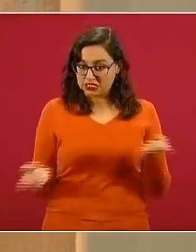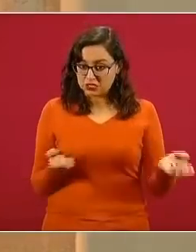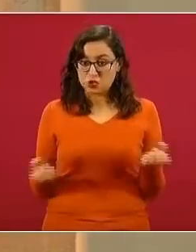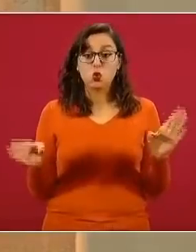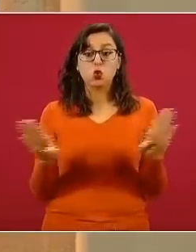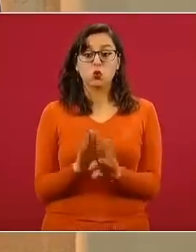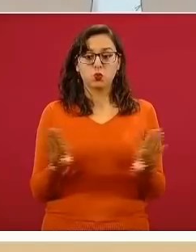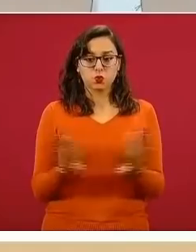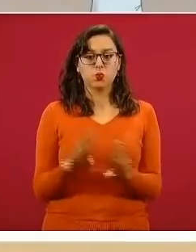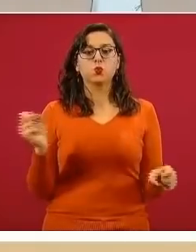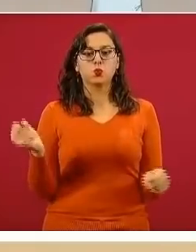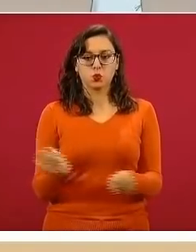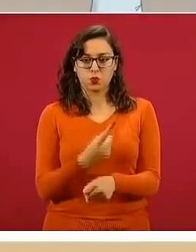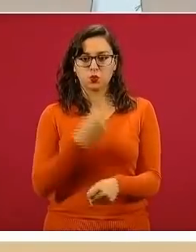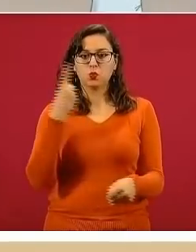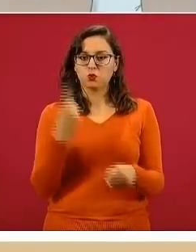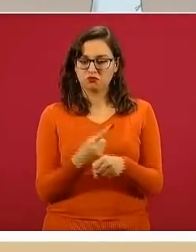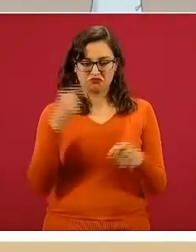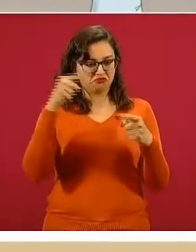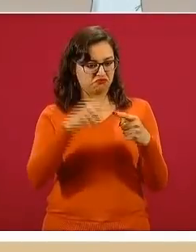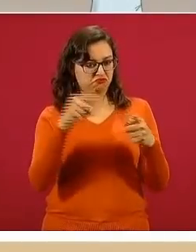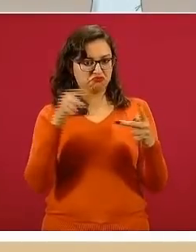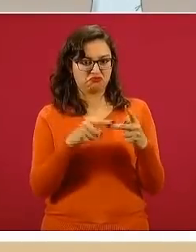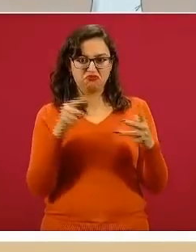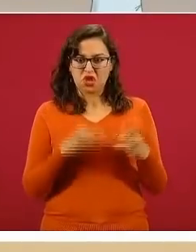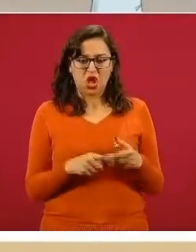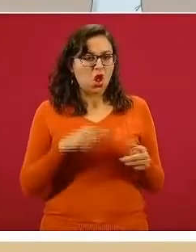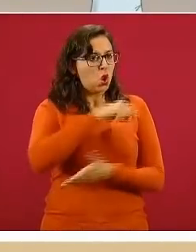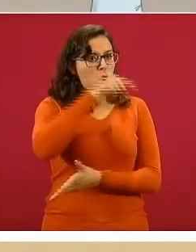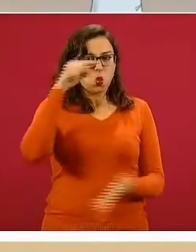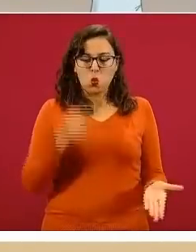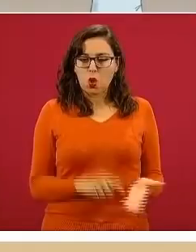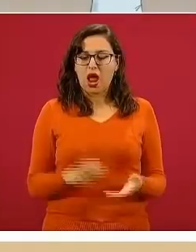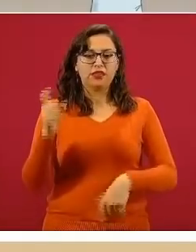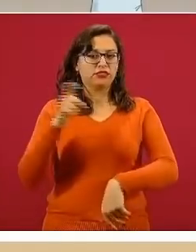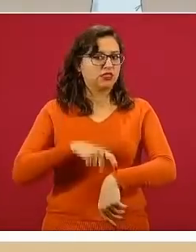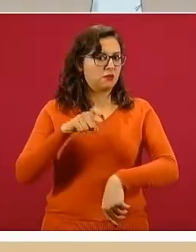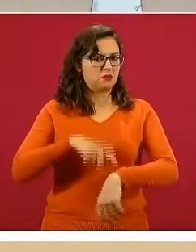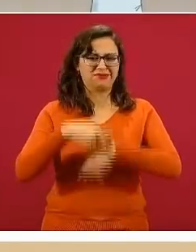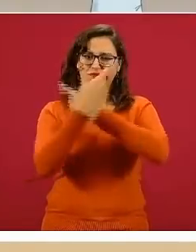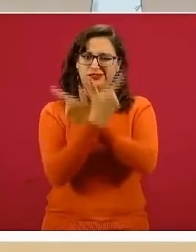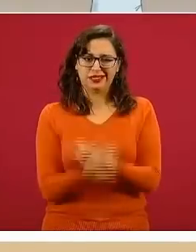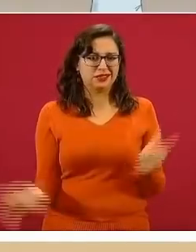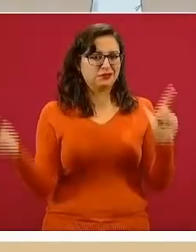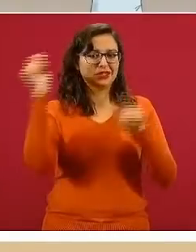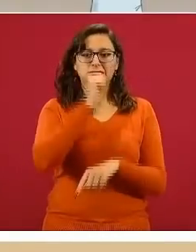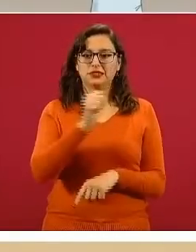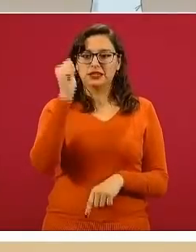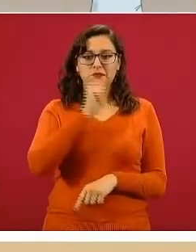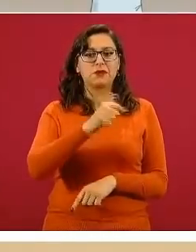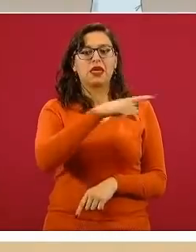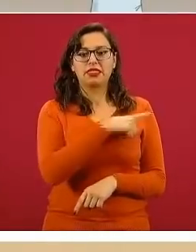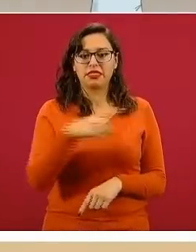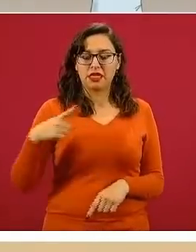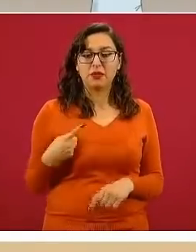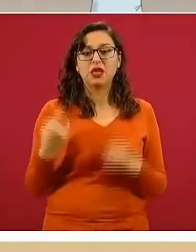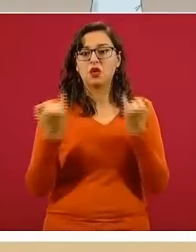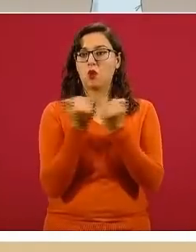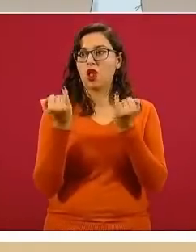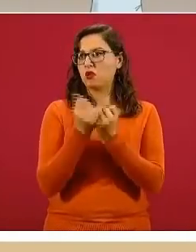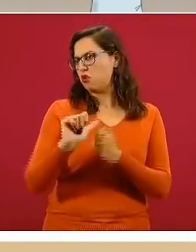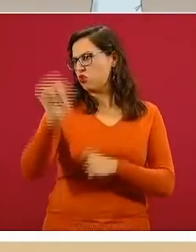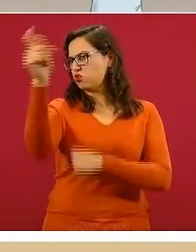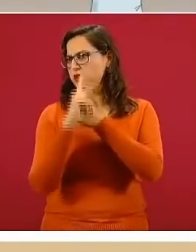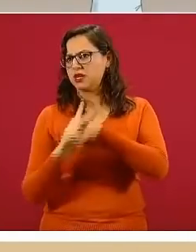como esa oportunidad de tenerla en todos los espacios y en todos los momentos de la vida, como debe ser y como es en los países que no tienen tanto estos